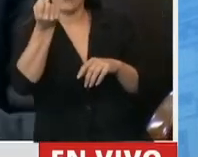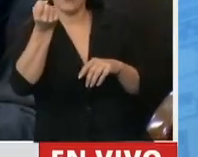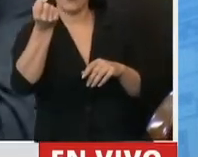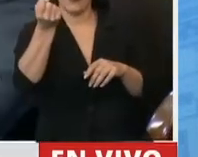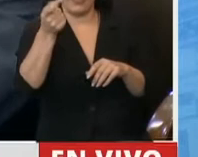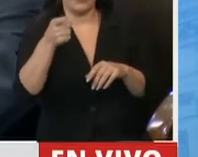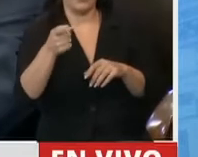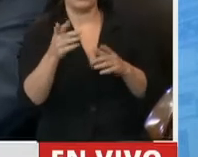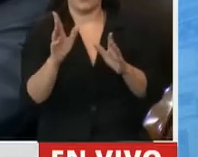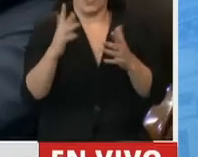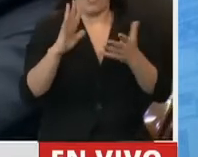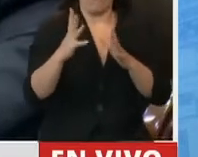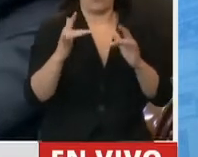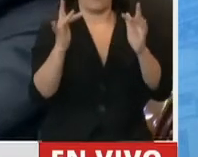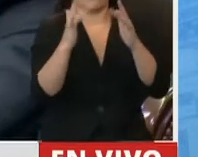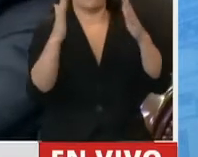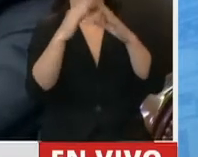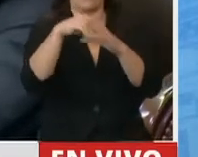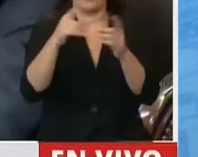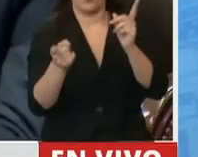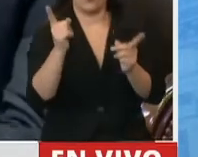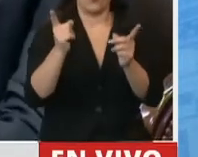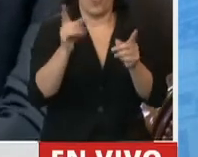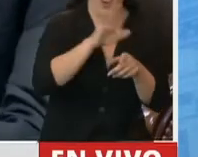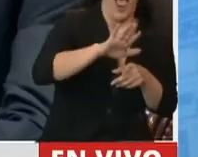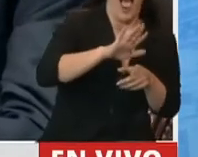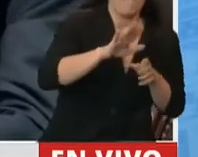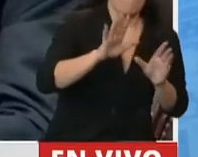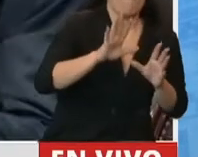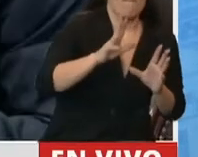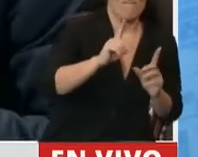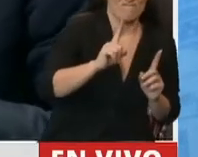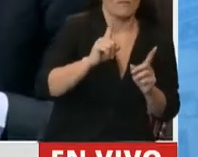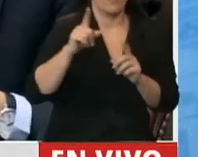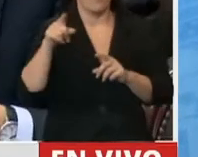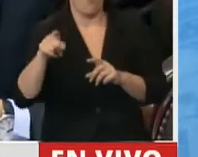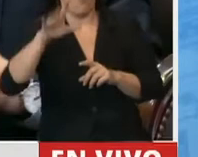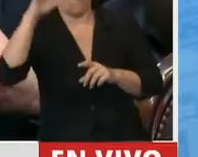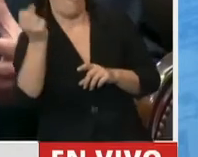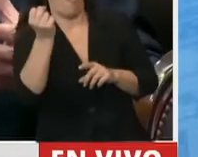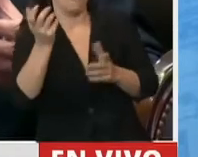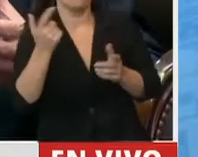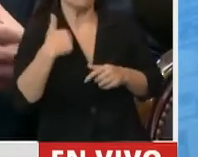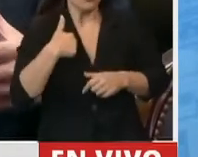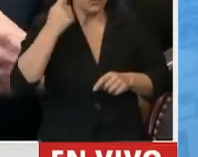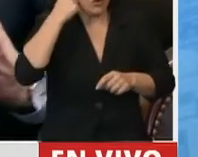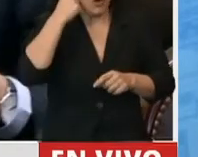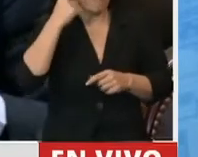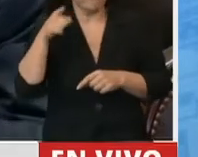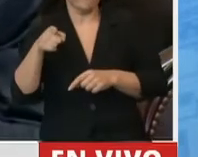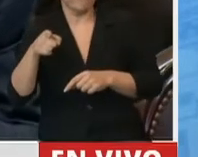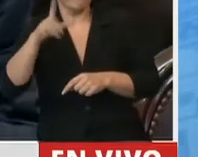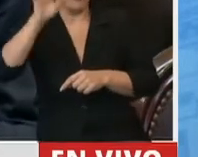el teletrabajo. Y en ese aspecto, señor presidente, creo que es una oportunidad para mejorar las